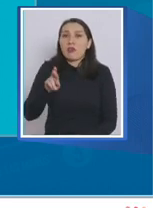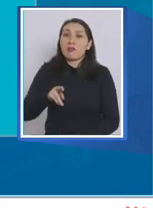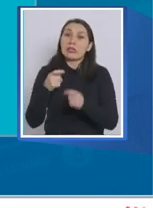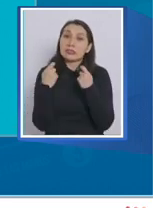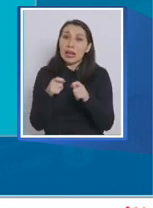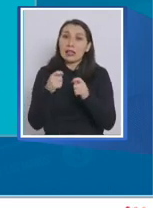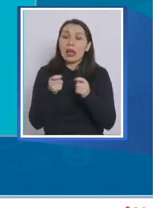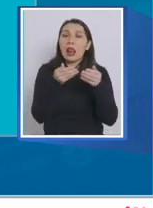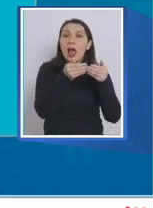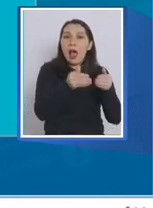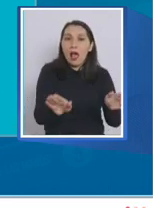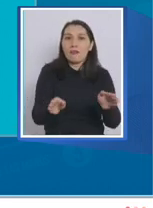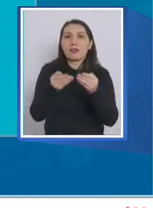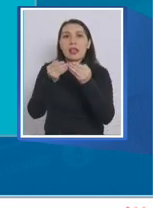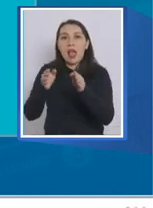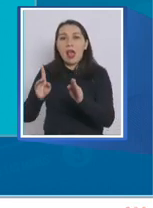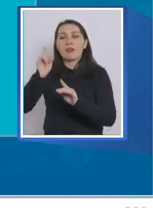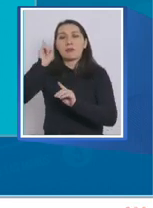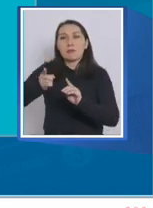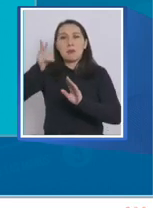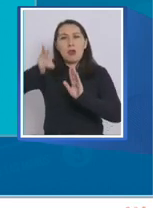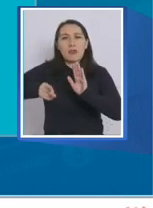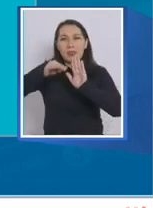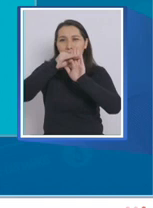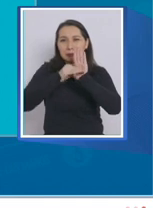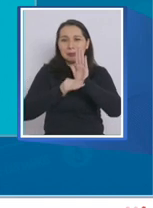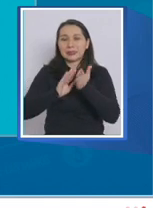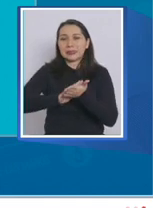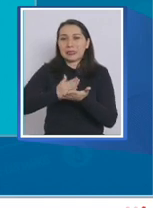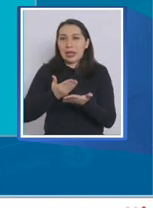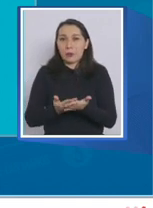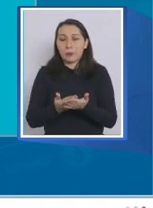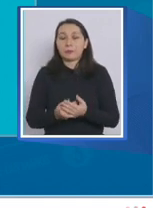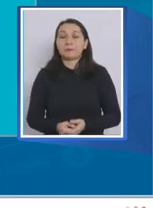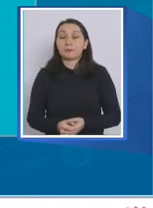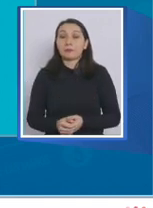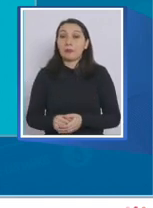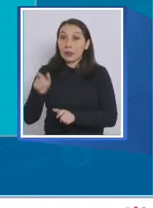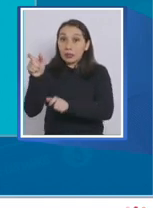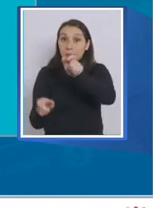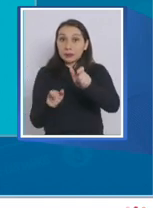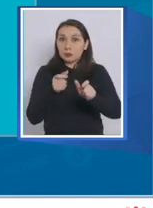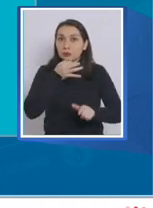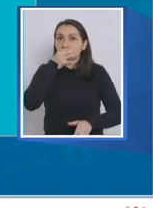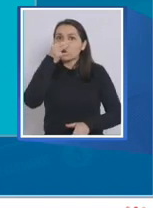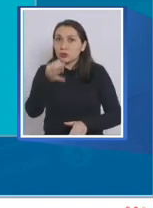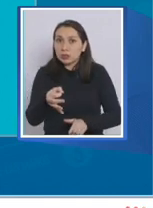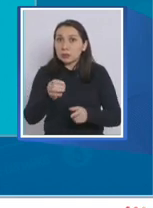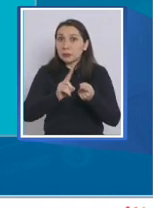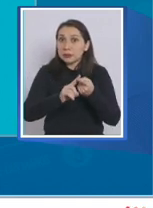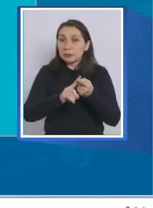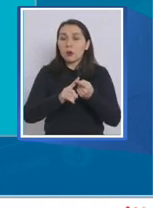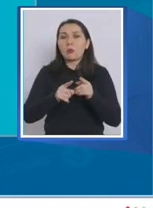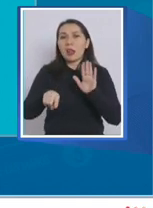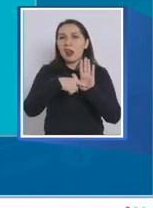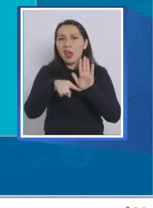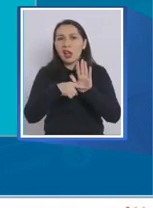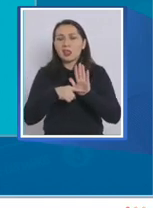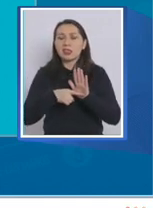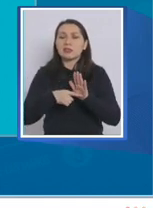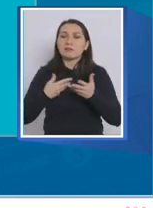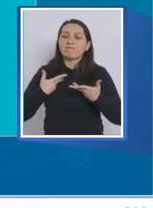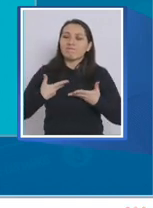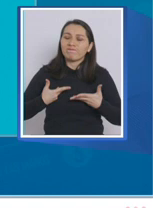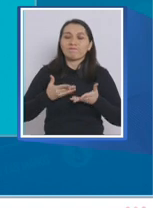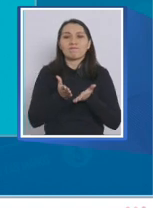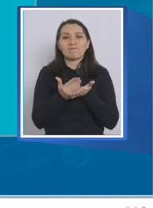tratar de ir abriendo las medidas sanitarias. Los efectos, los participantes destacaron los efectos negativos y el desgaste de